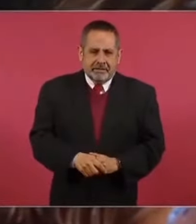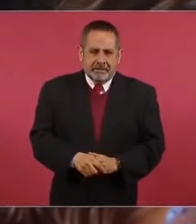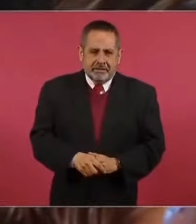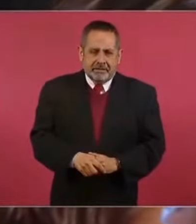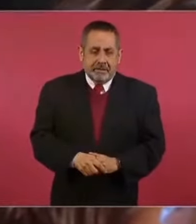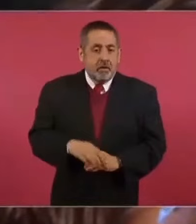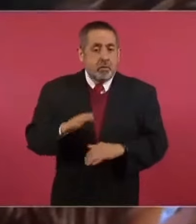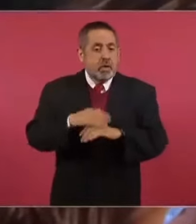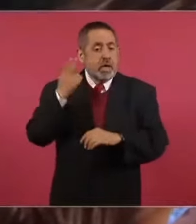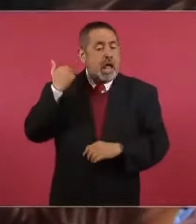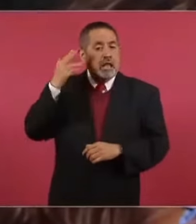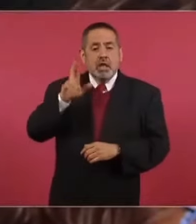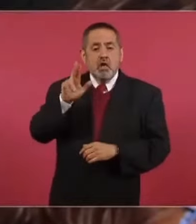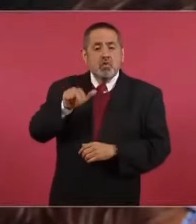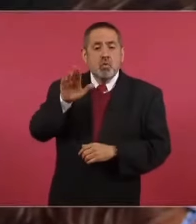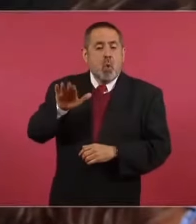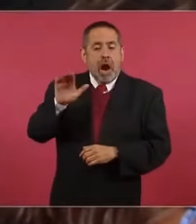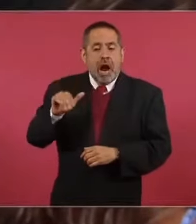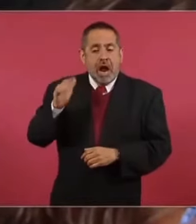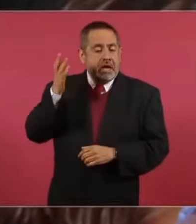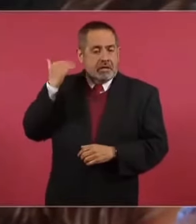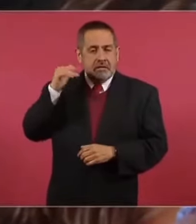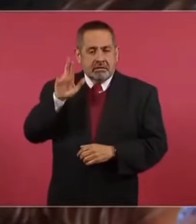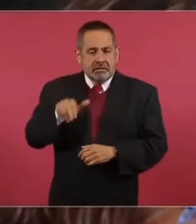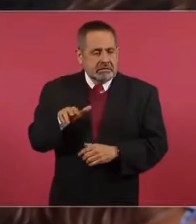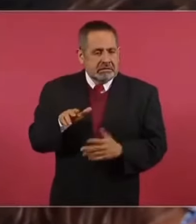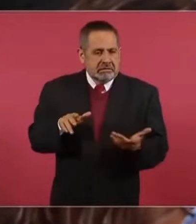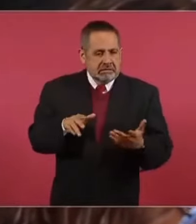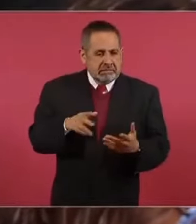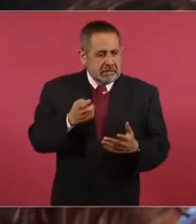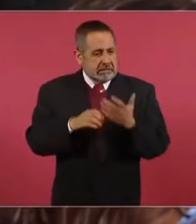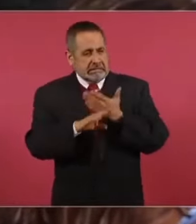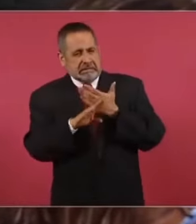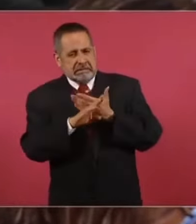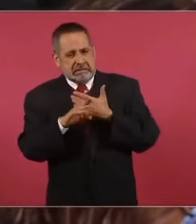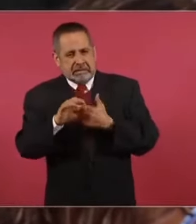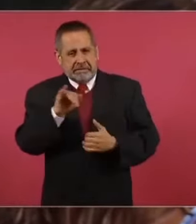Porque nunca se había visto. Que fuese así.